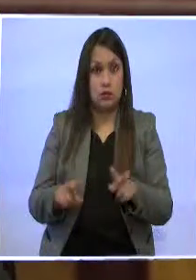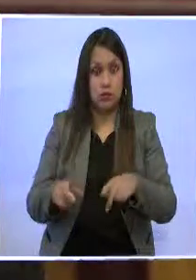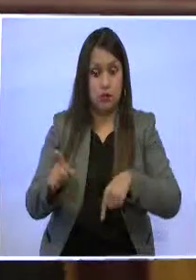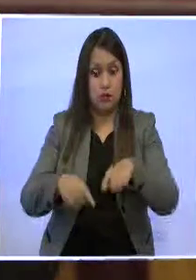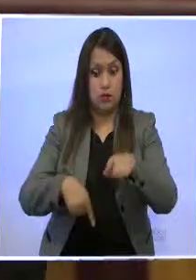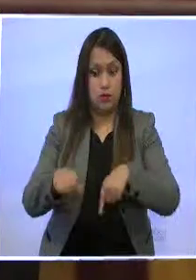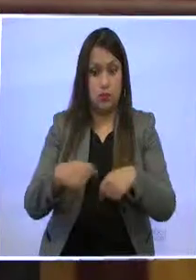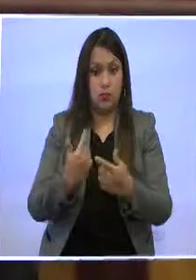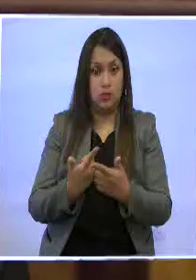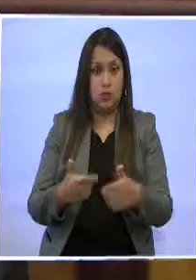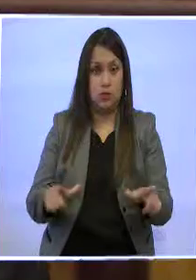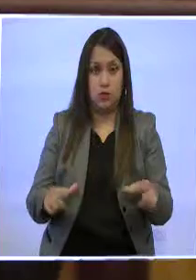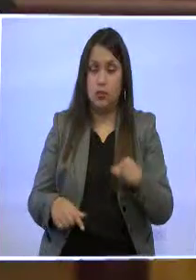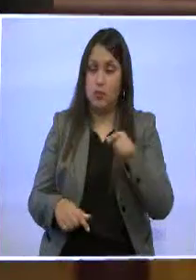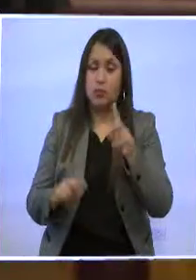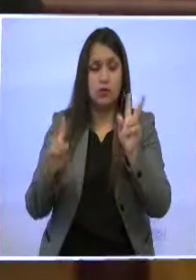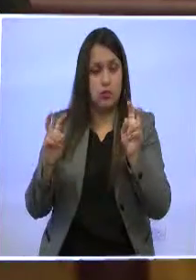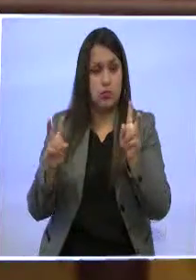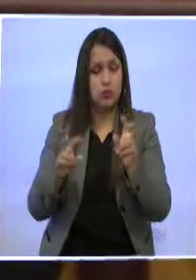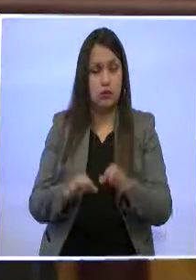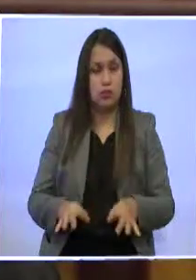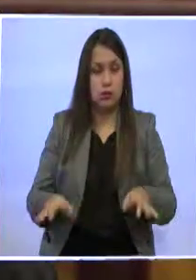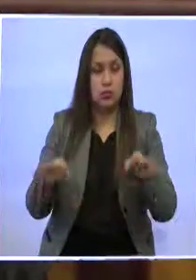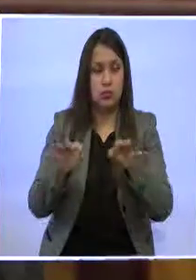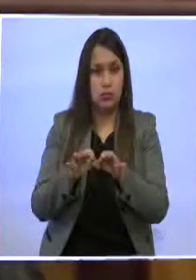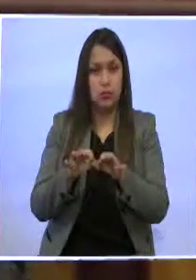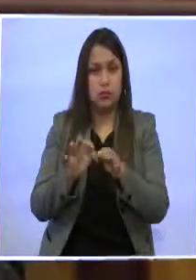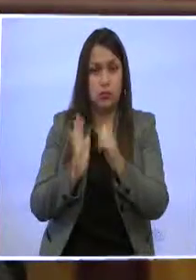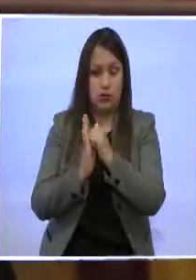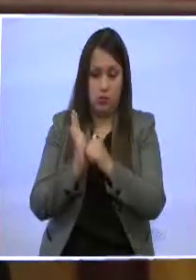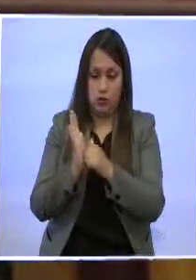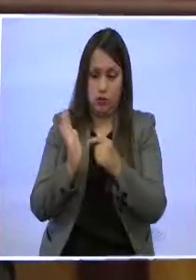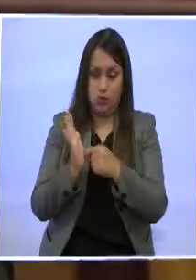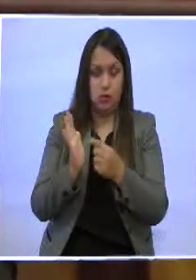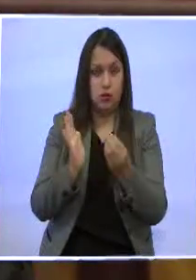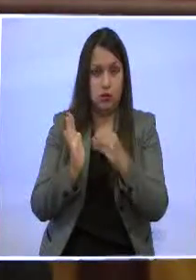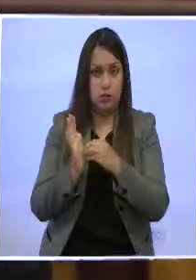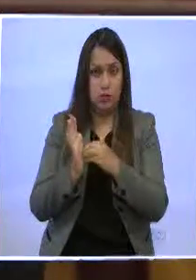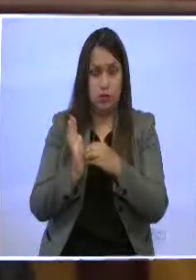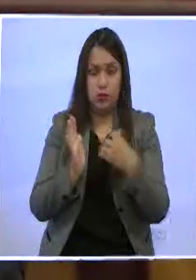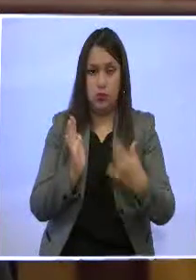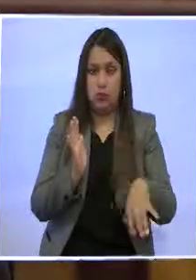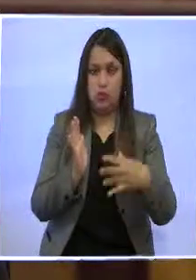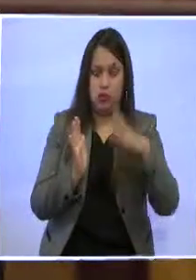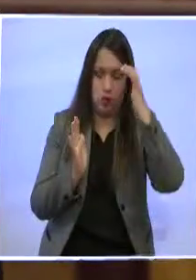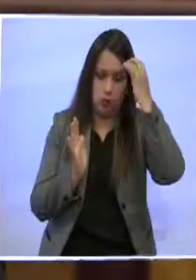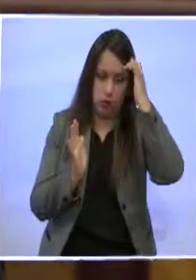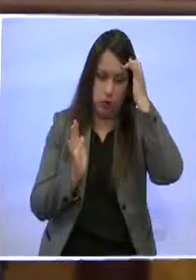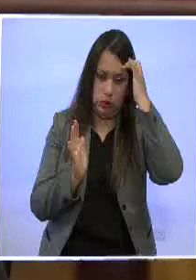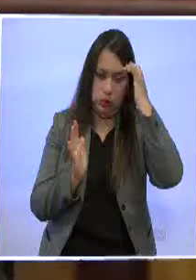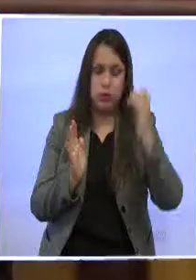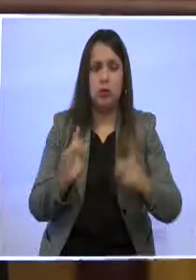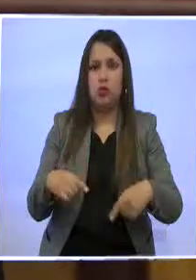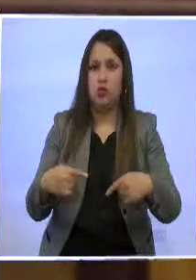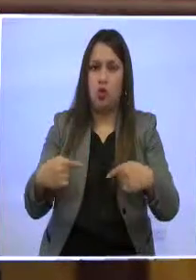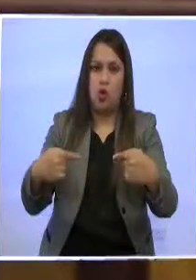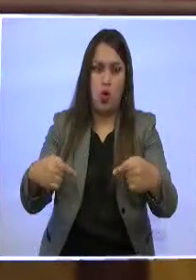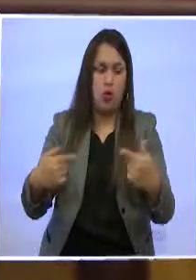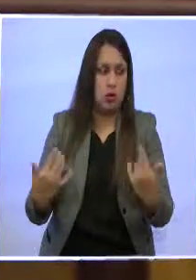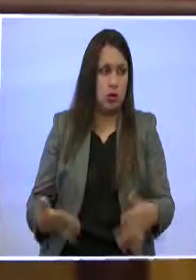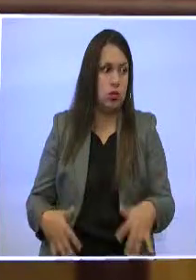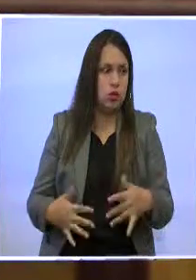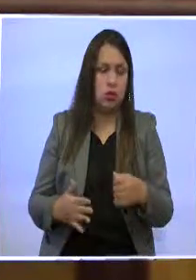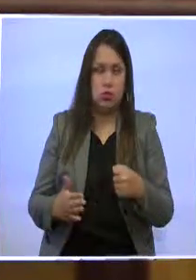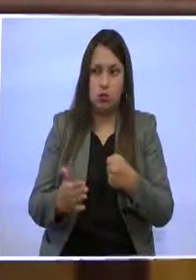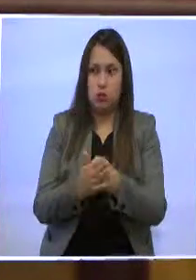duda, es uno de los temas que está en el tope de la agenda de preocupaciones por el diario padecer que muchas veces tenemos que